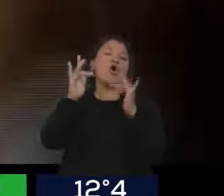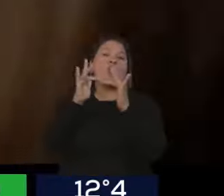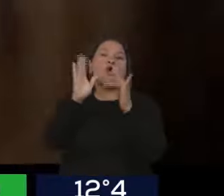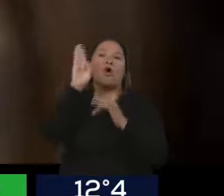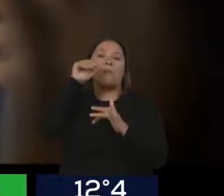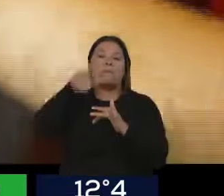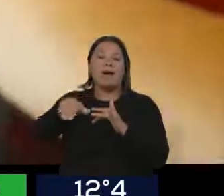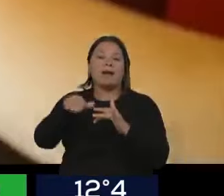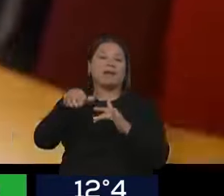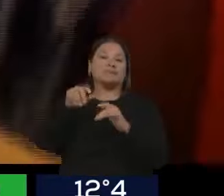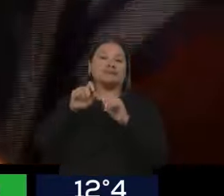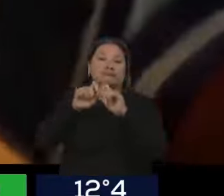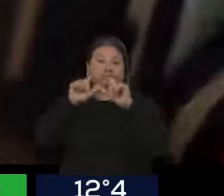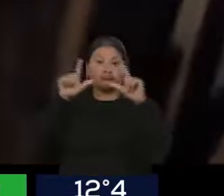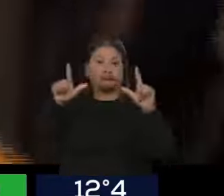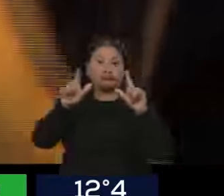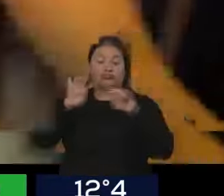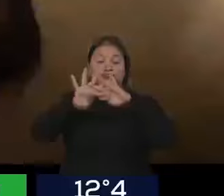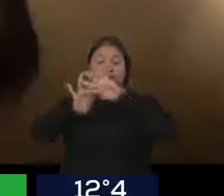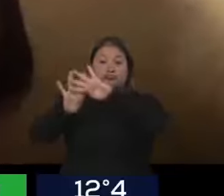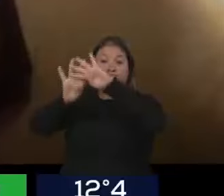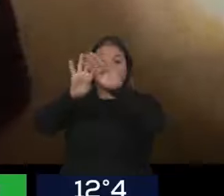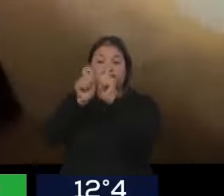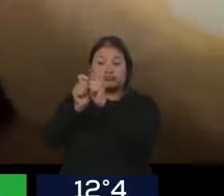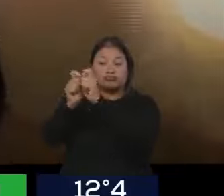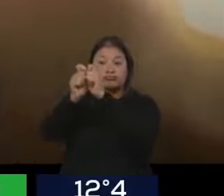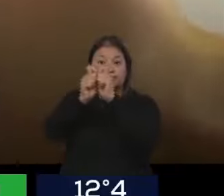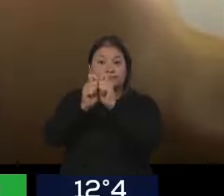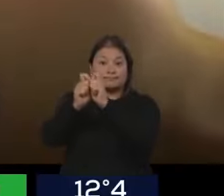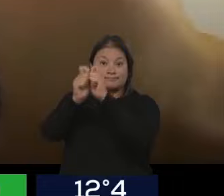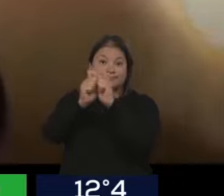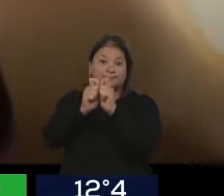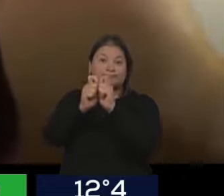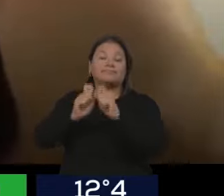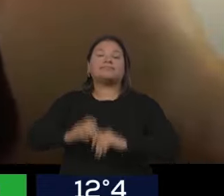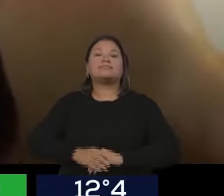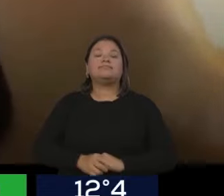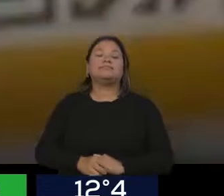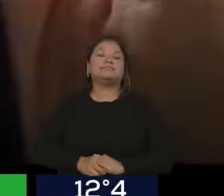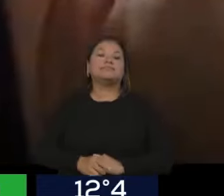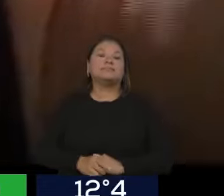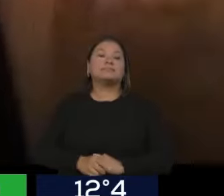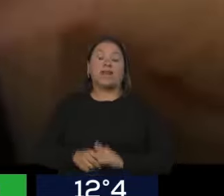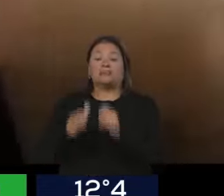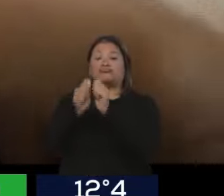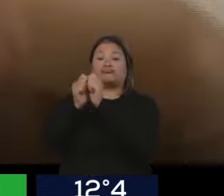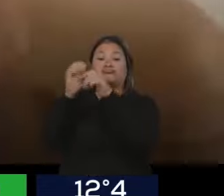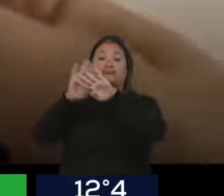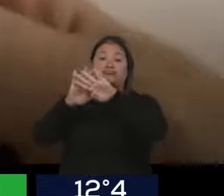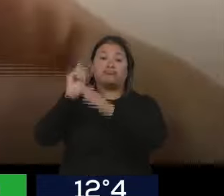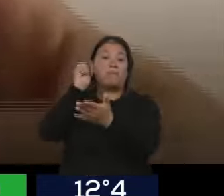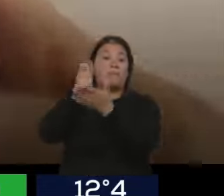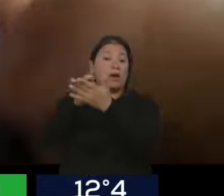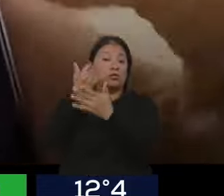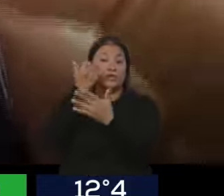abrís el escáner, escaneás el código QR de todas esas terminales que soportan Modo y se ejecuta la transacción.